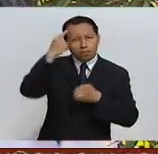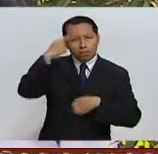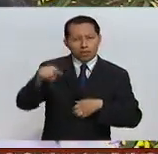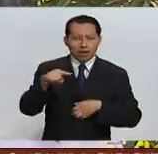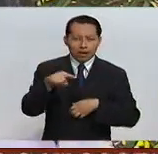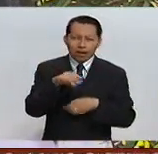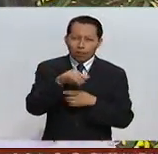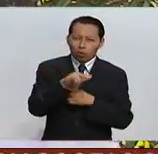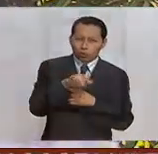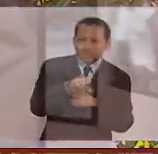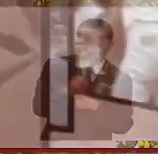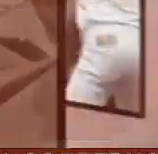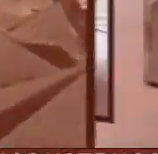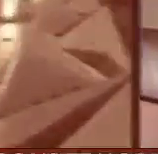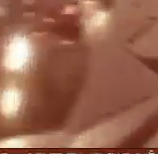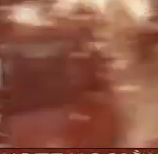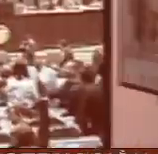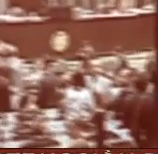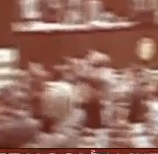músculos y tendones fuertes.